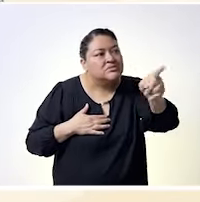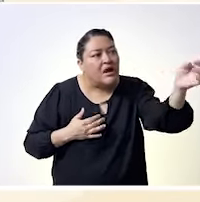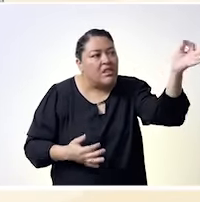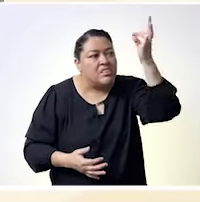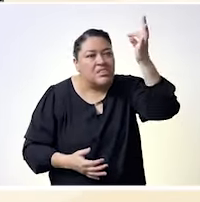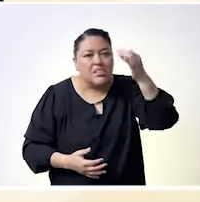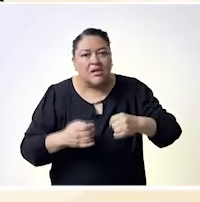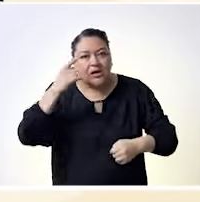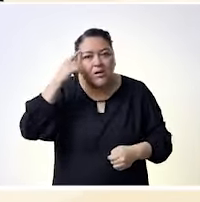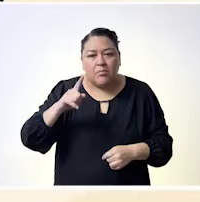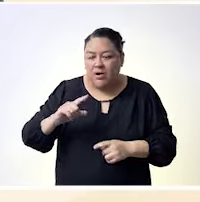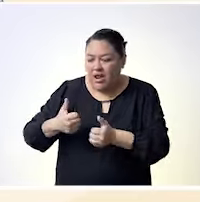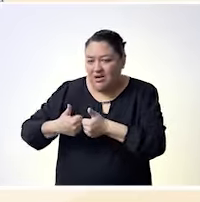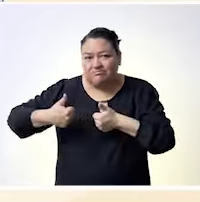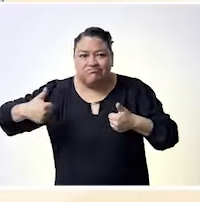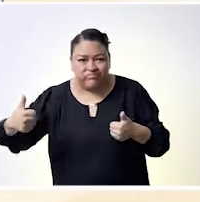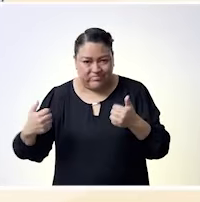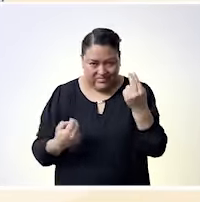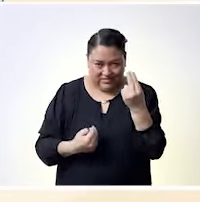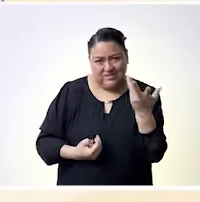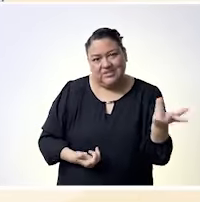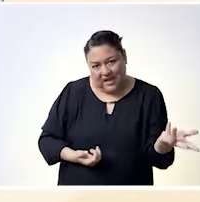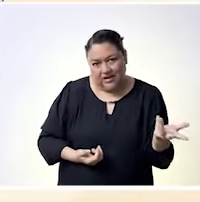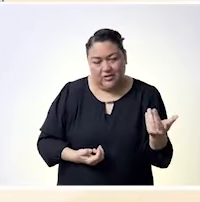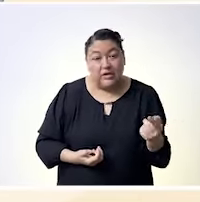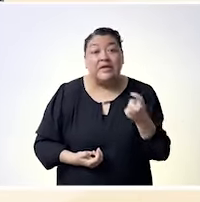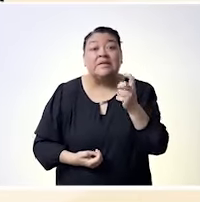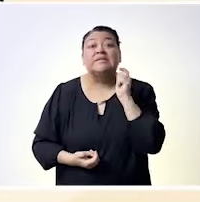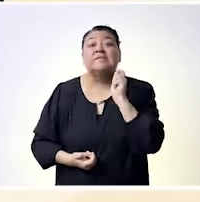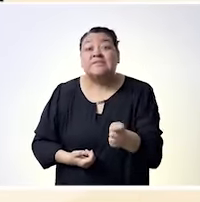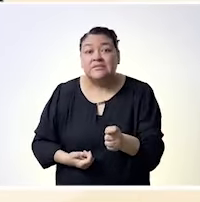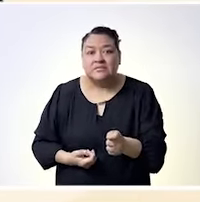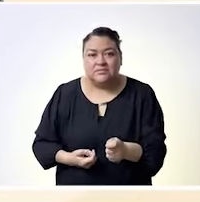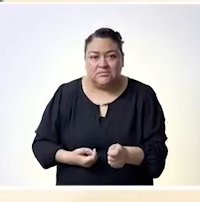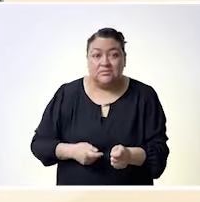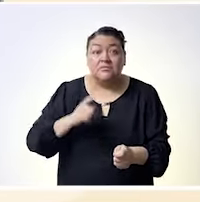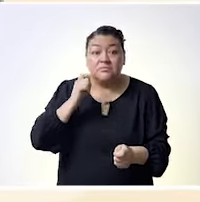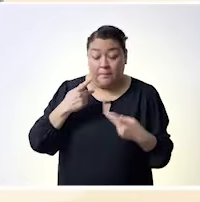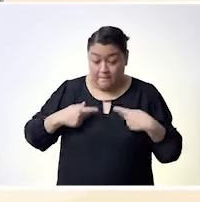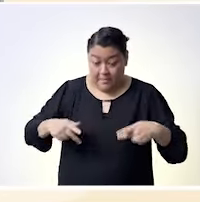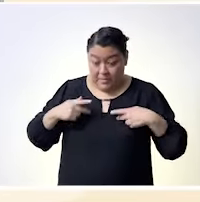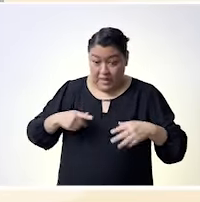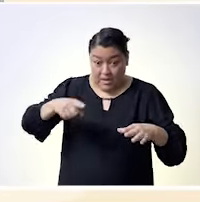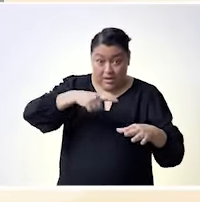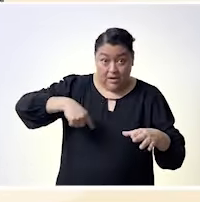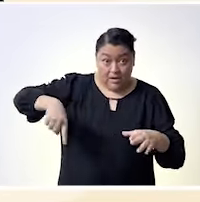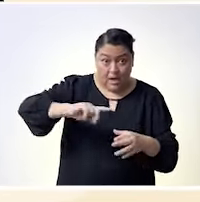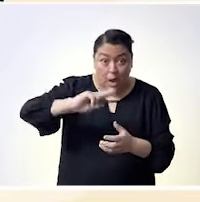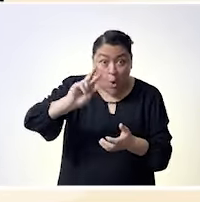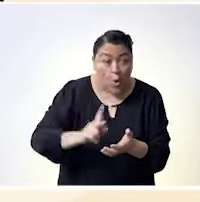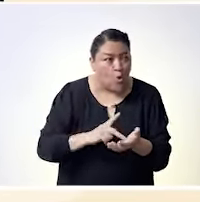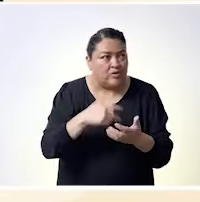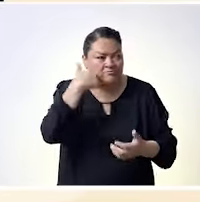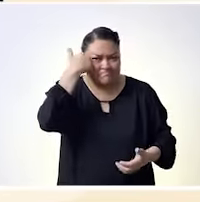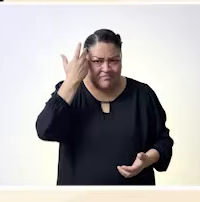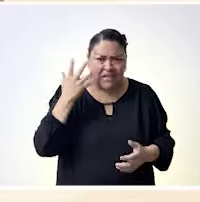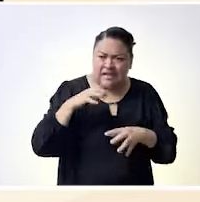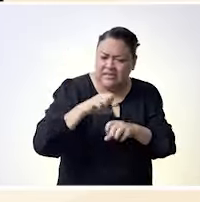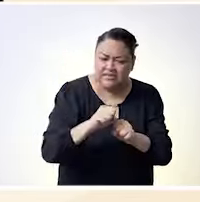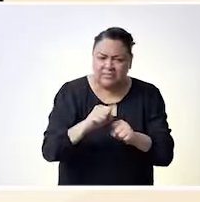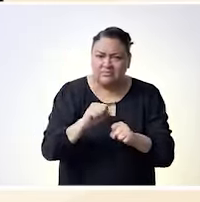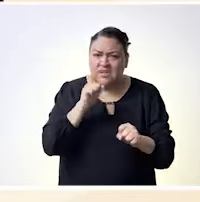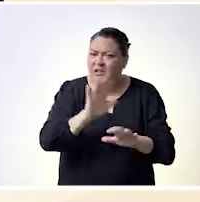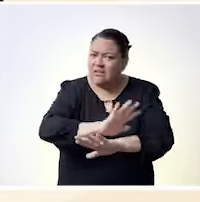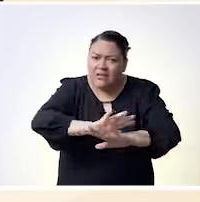importante que tengamos la elección ¿no? de hacerlo como cuando hablamos de la elección sobre nuestros cuerpos no es que vayamos a